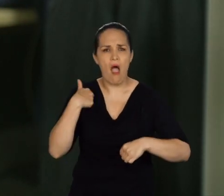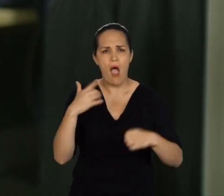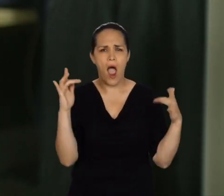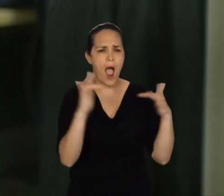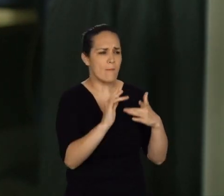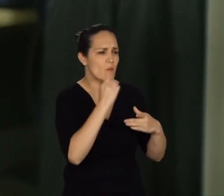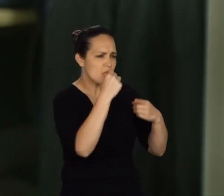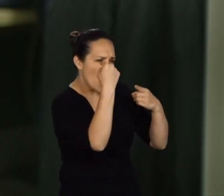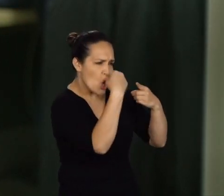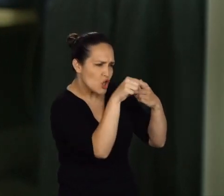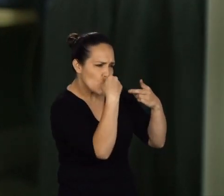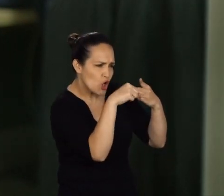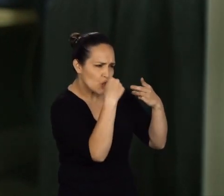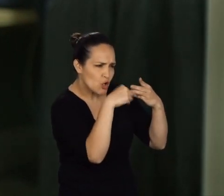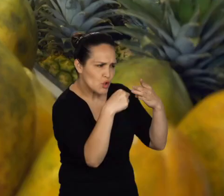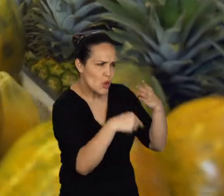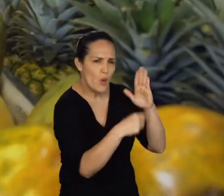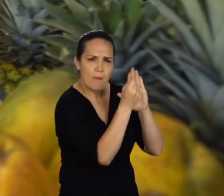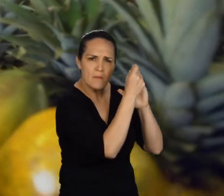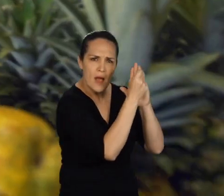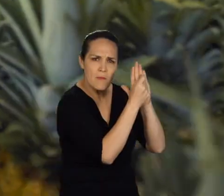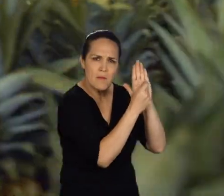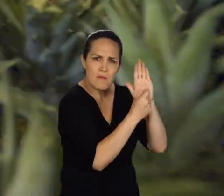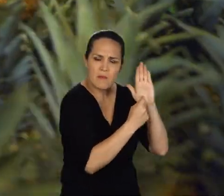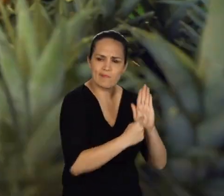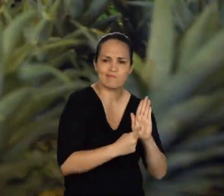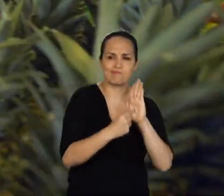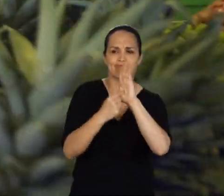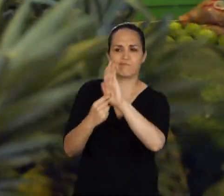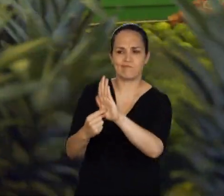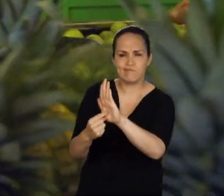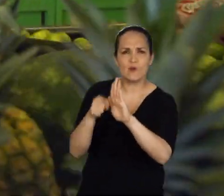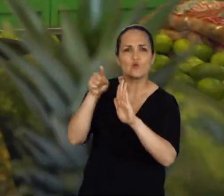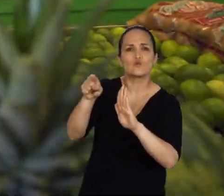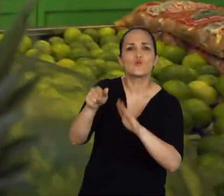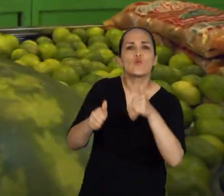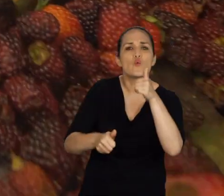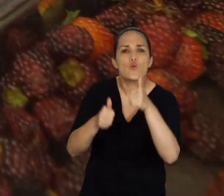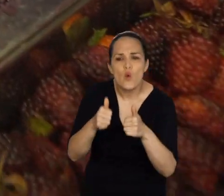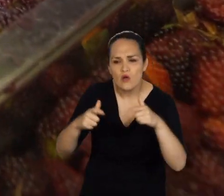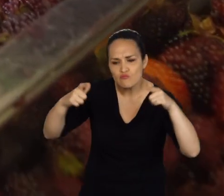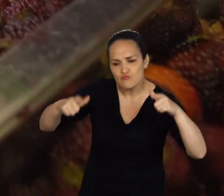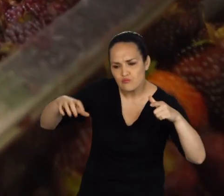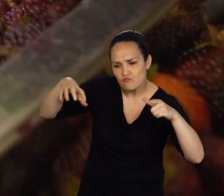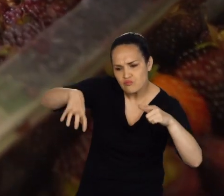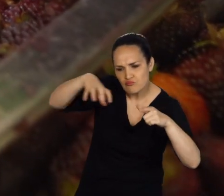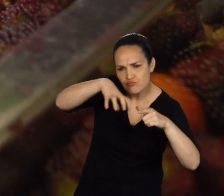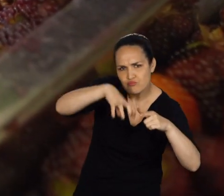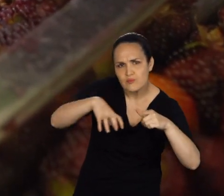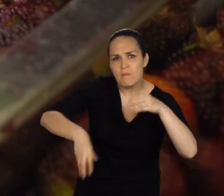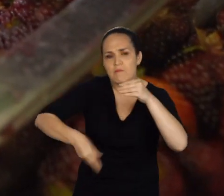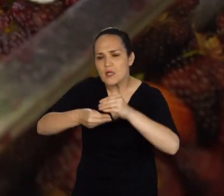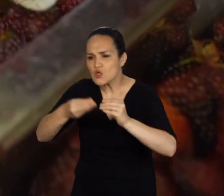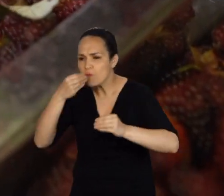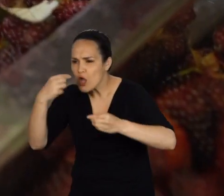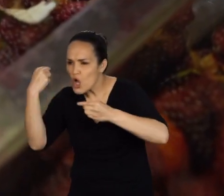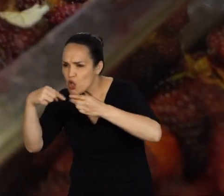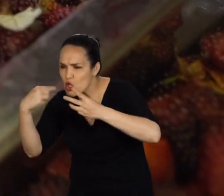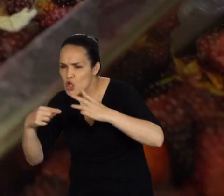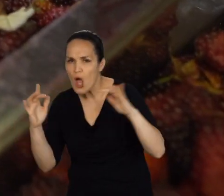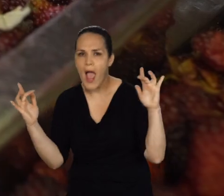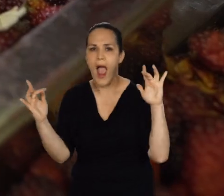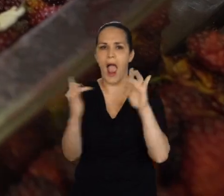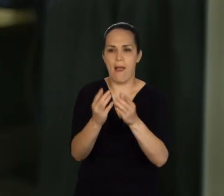determinará la mejor dieta para ese paciente, teniendo en cuenta los requerimientos de nutrientes, de calorías, de proteínas, que